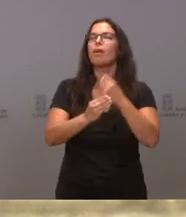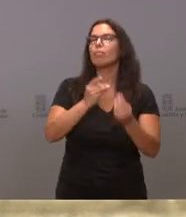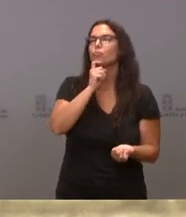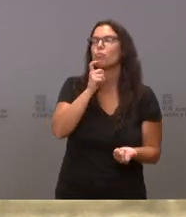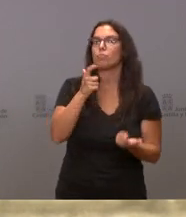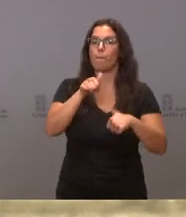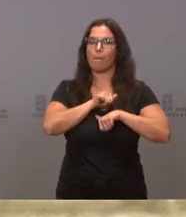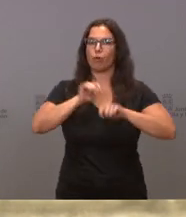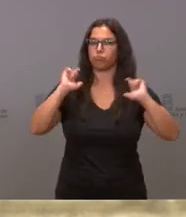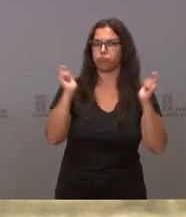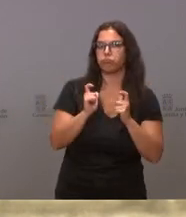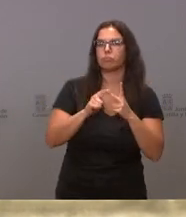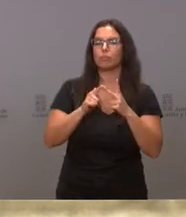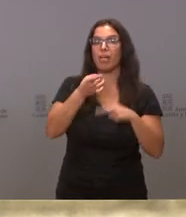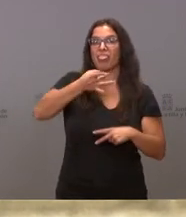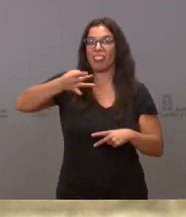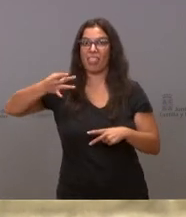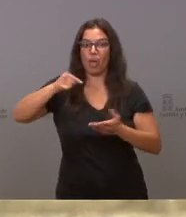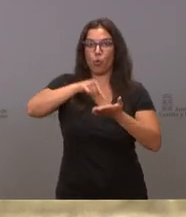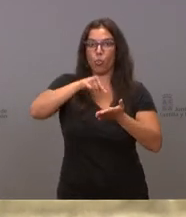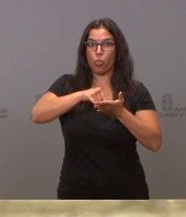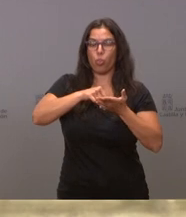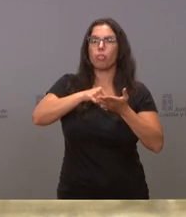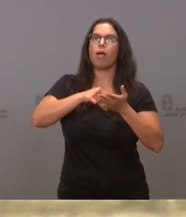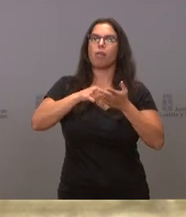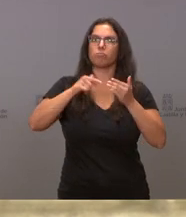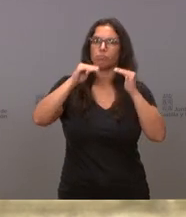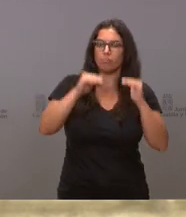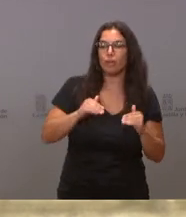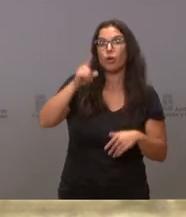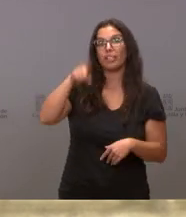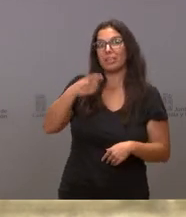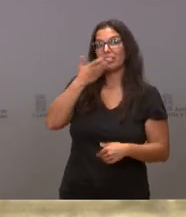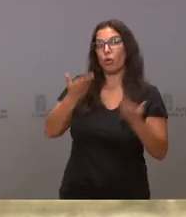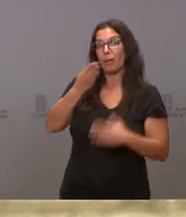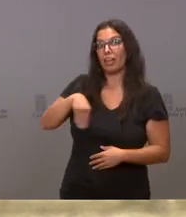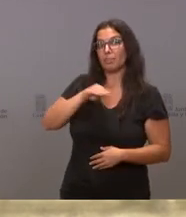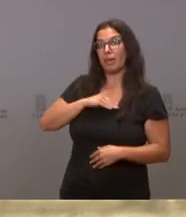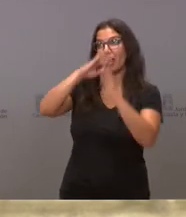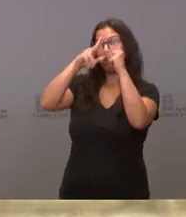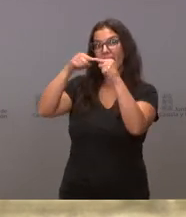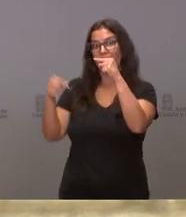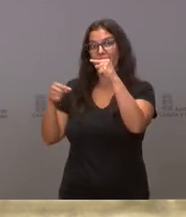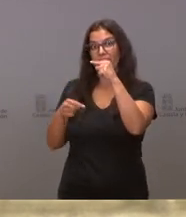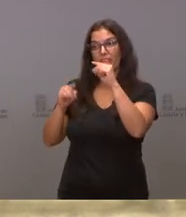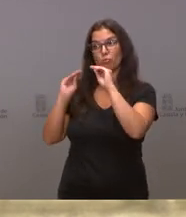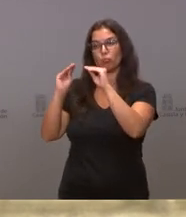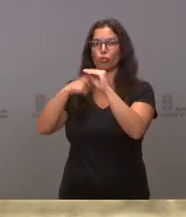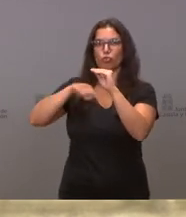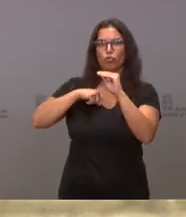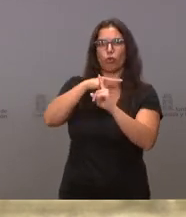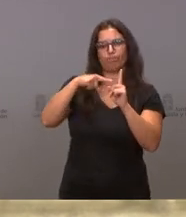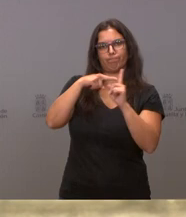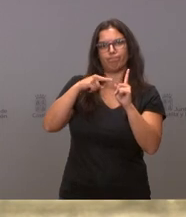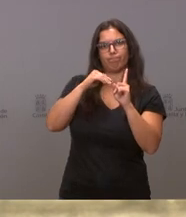lo queremos hacer con menos deuda y con menos déficit que la media española. Dicho esto, quiero hacer una